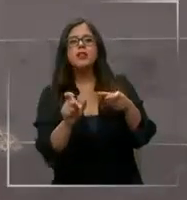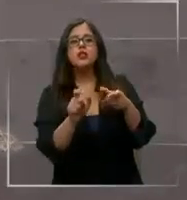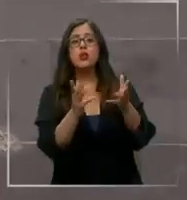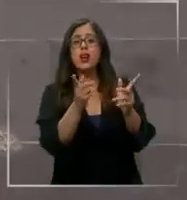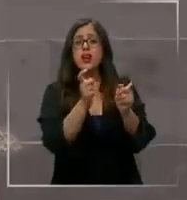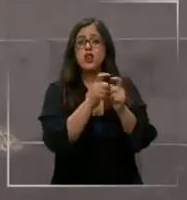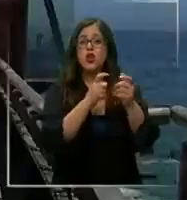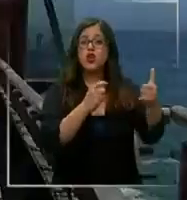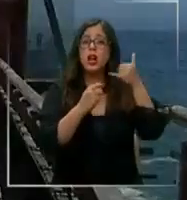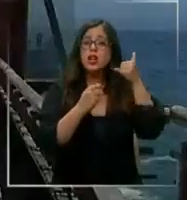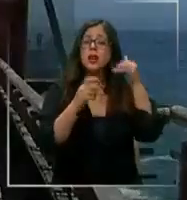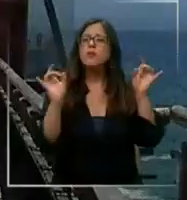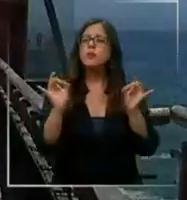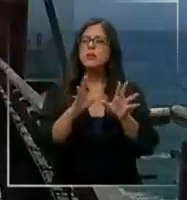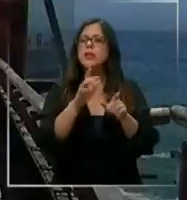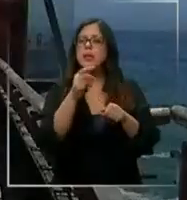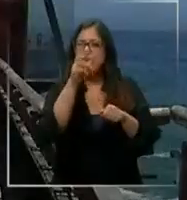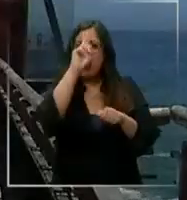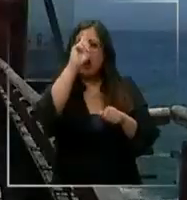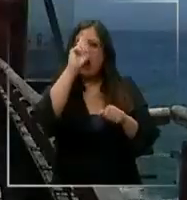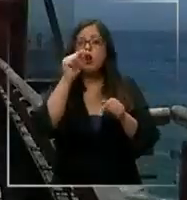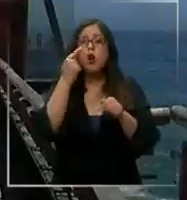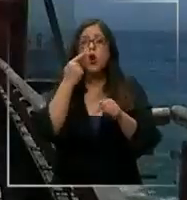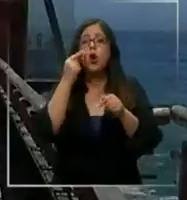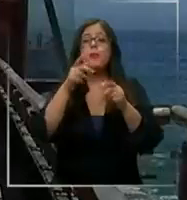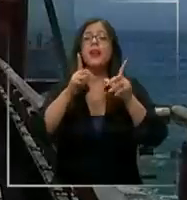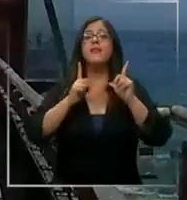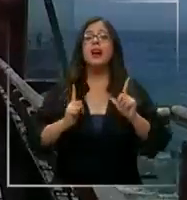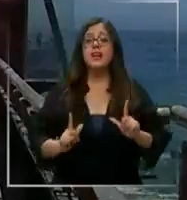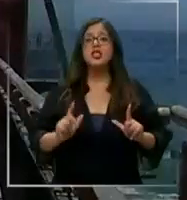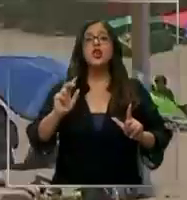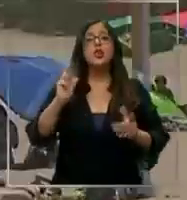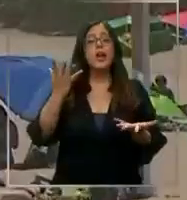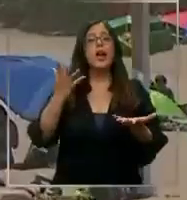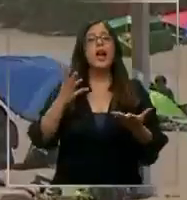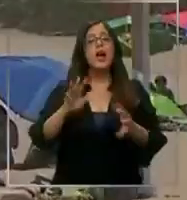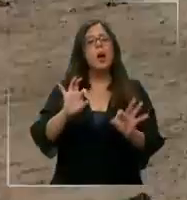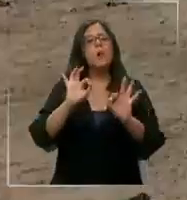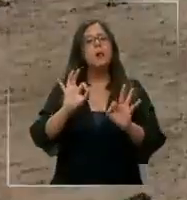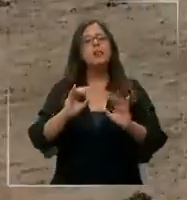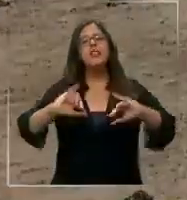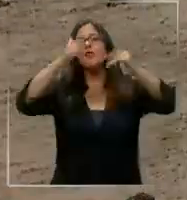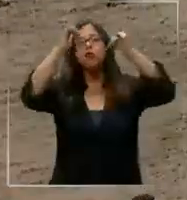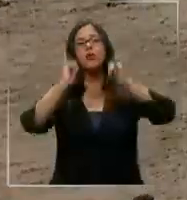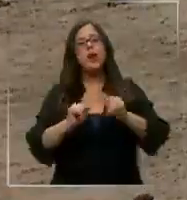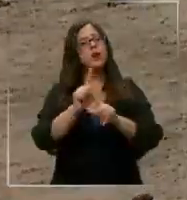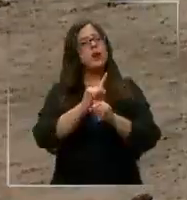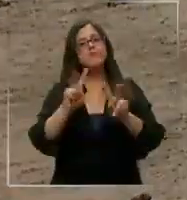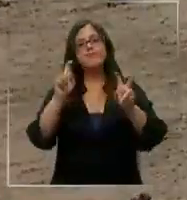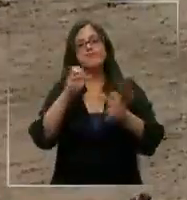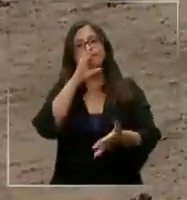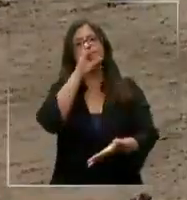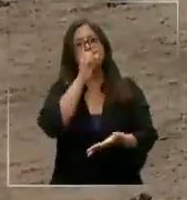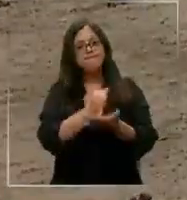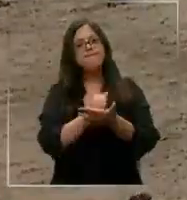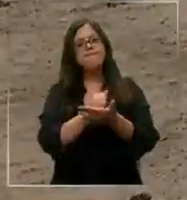podría estar pasando algo. Ojo entonces para que estas vacaciones sean recordadas por lo bien que lo pasaron y no por el engaño que sufrió en verano.